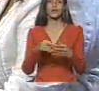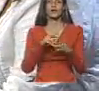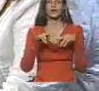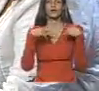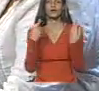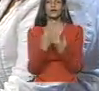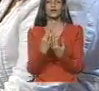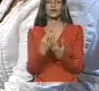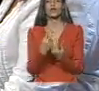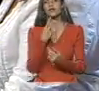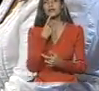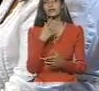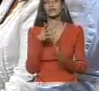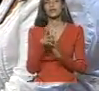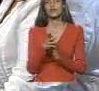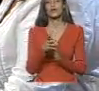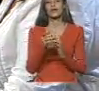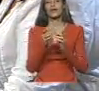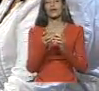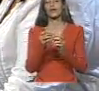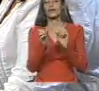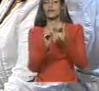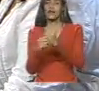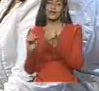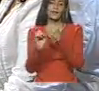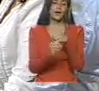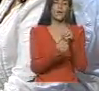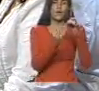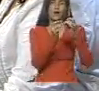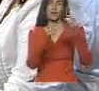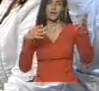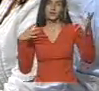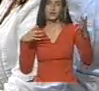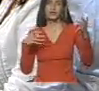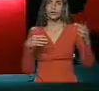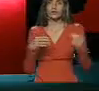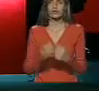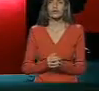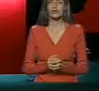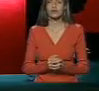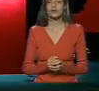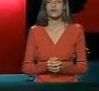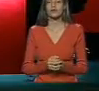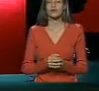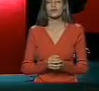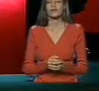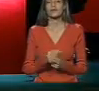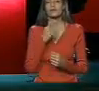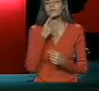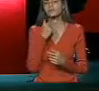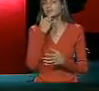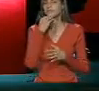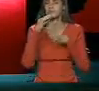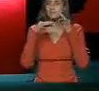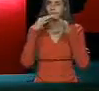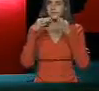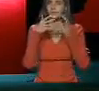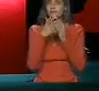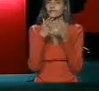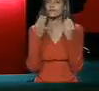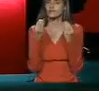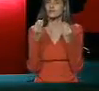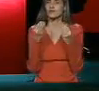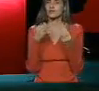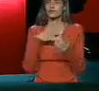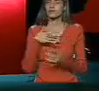suroriental, es decir, Delta Macuro, Bolívar y Amazonas. Danos un panel violento de cómo